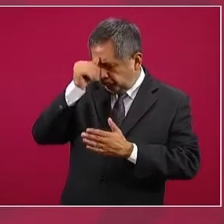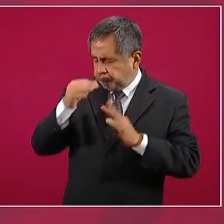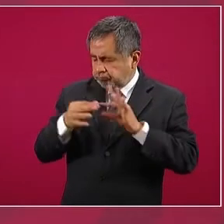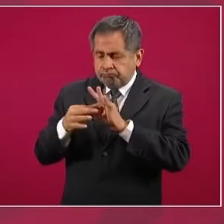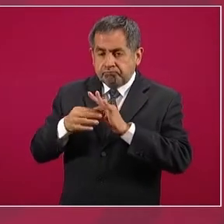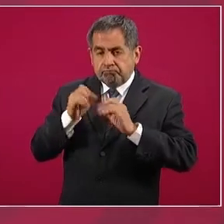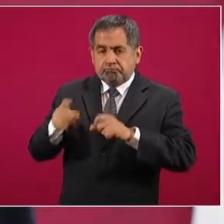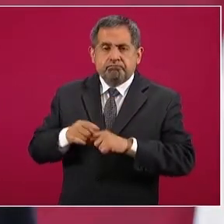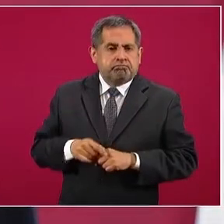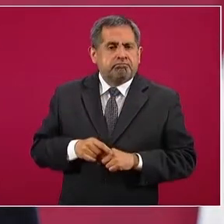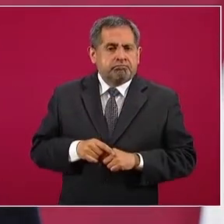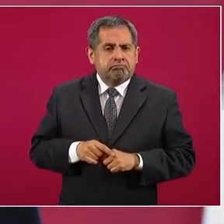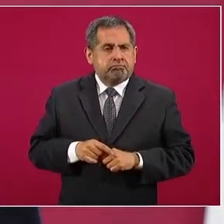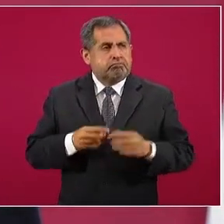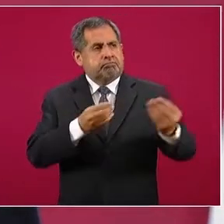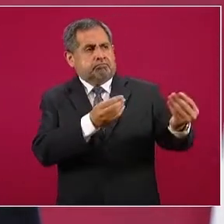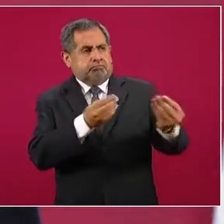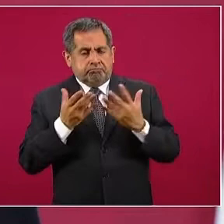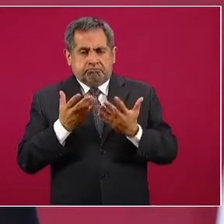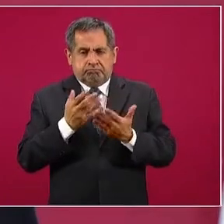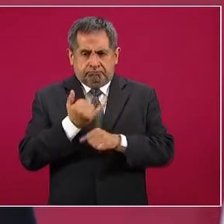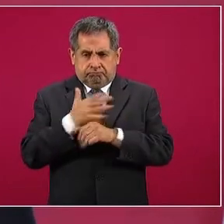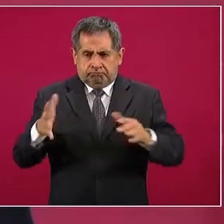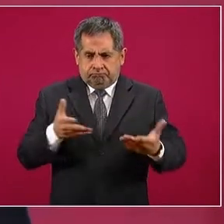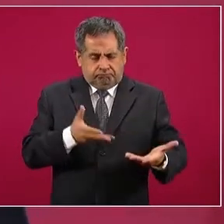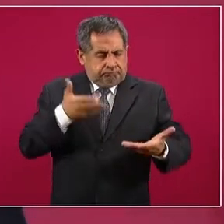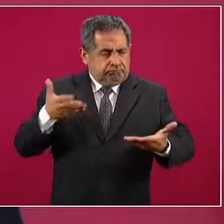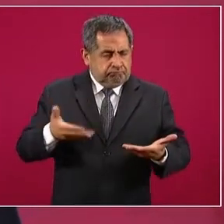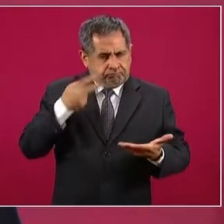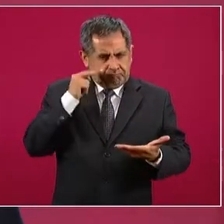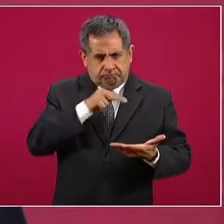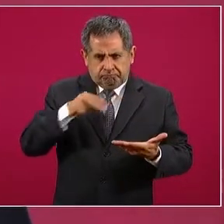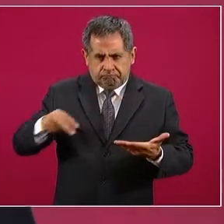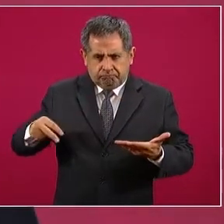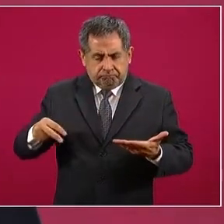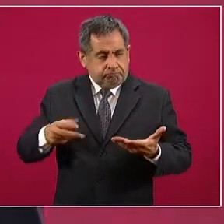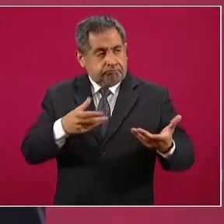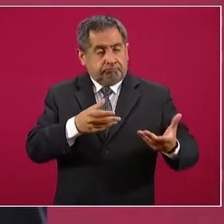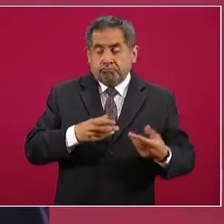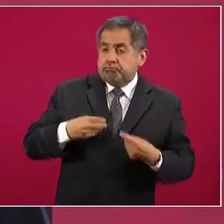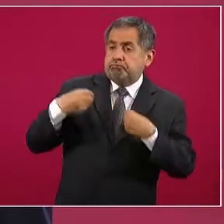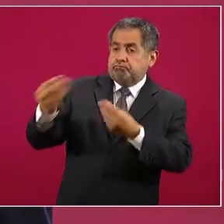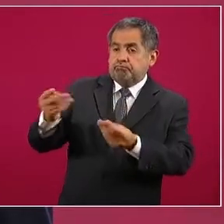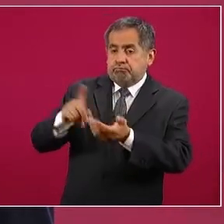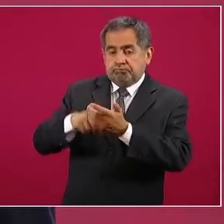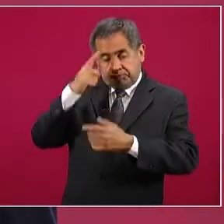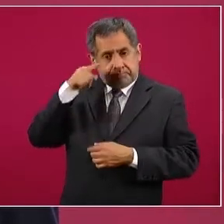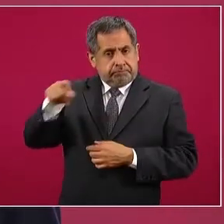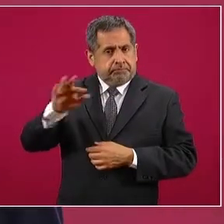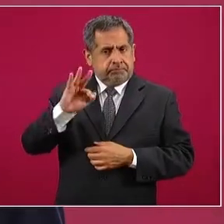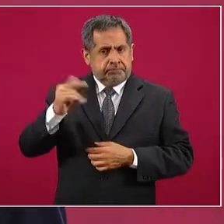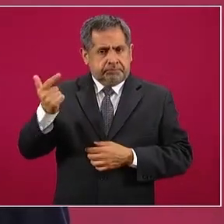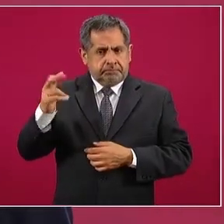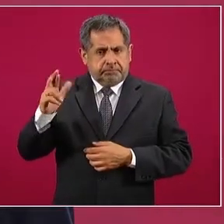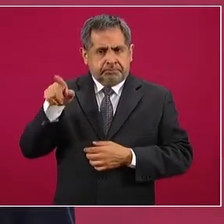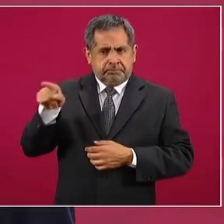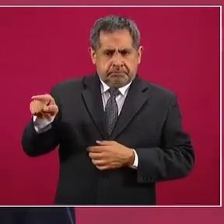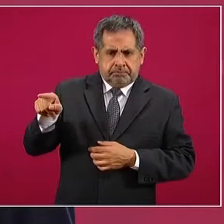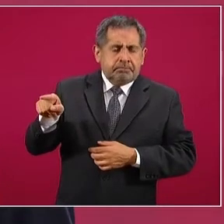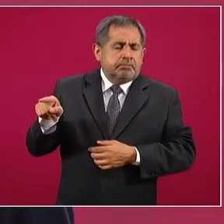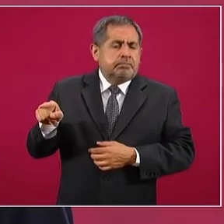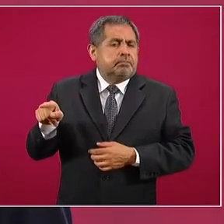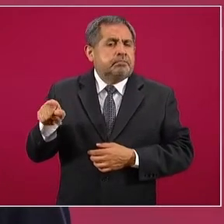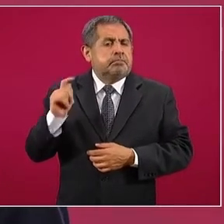enviaron la información, se envió esa información a la fiscalía y se